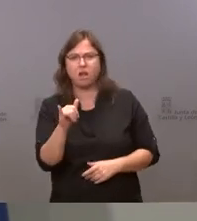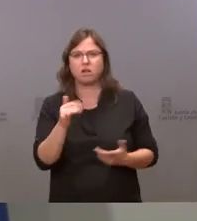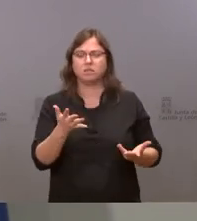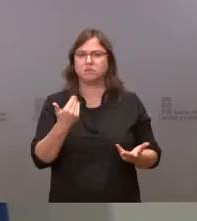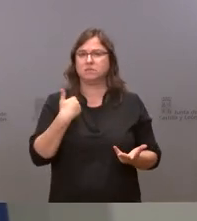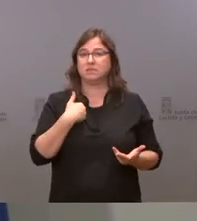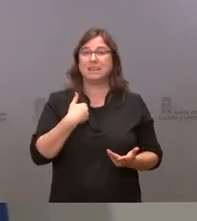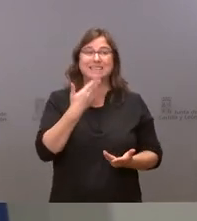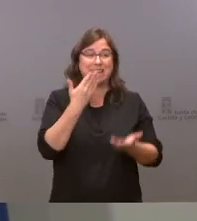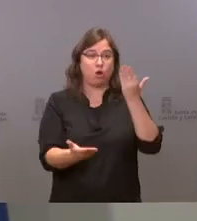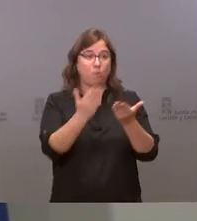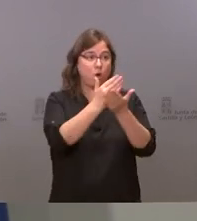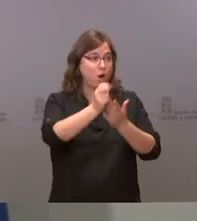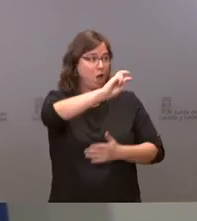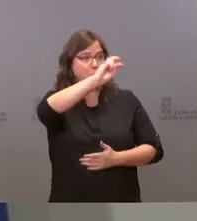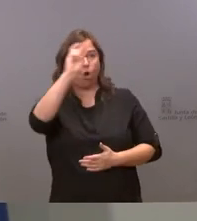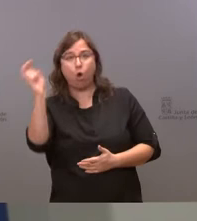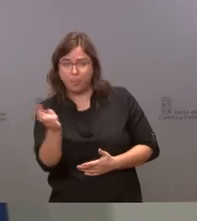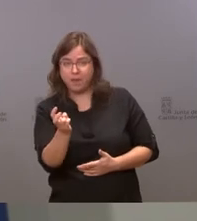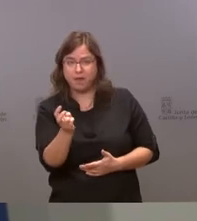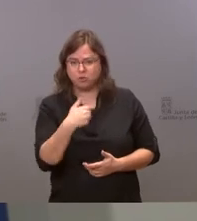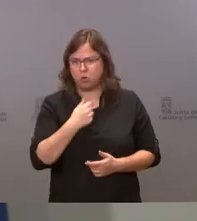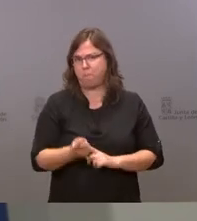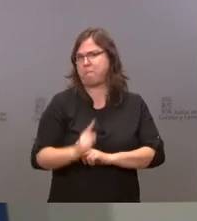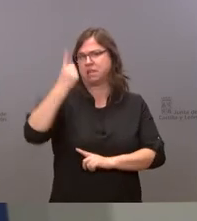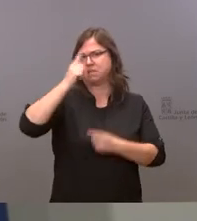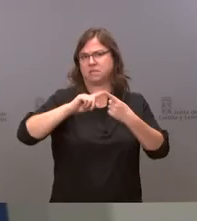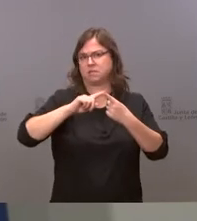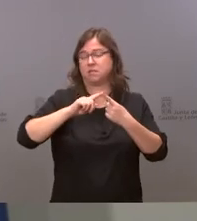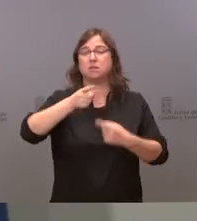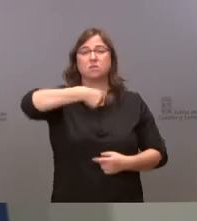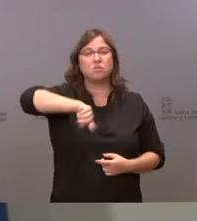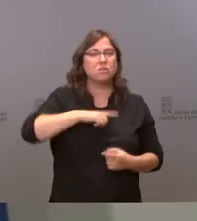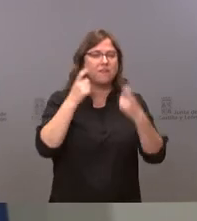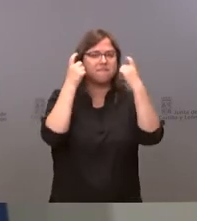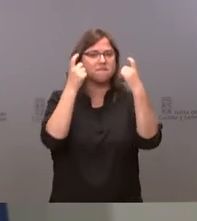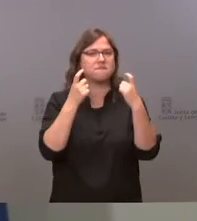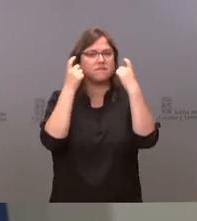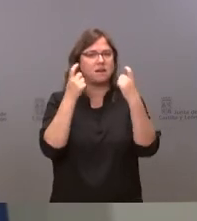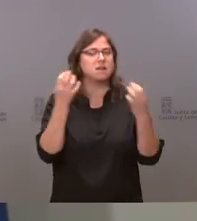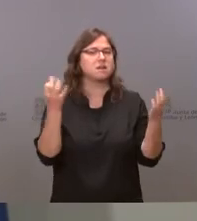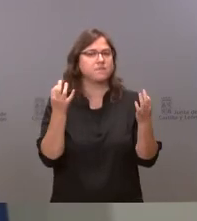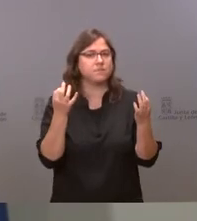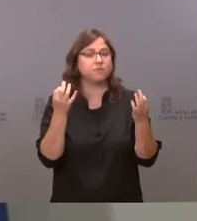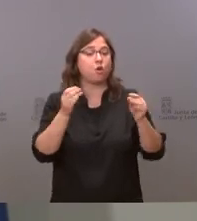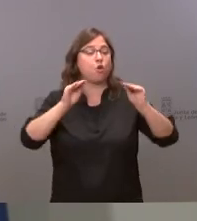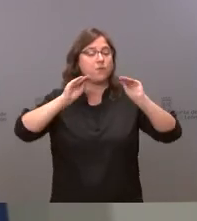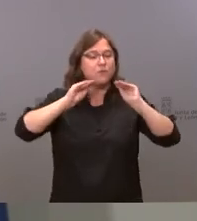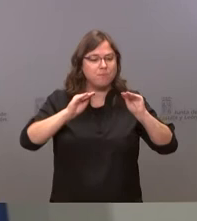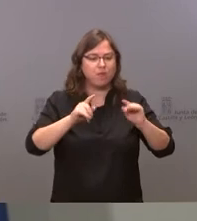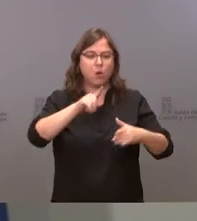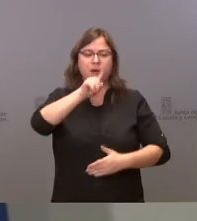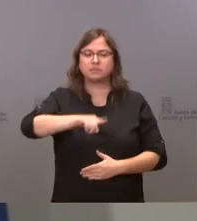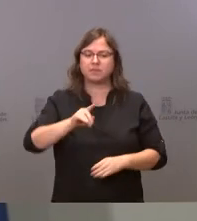habitantes que ninguna comunidad y lo que tenemos que hacer es intentar incrementar la formación de especialistas